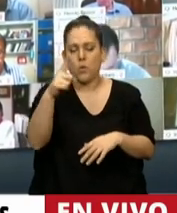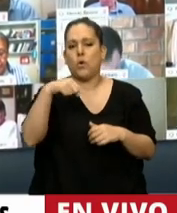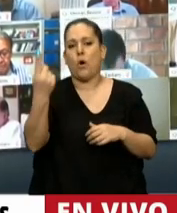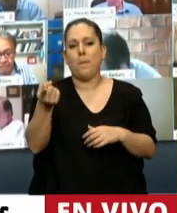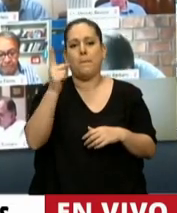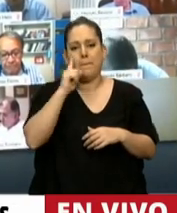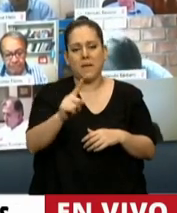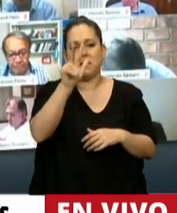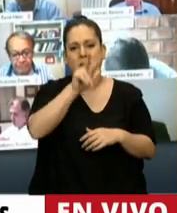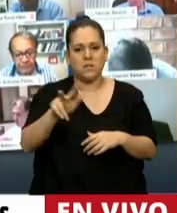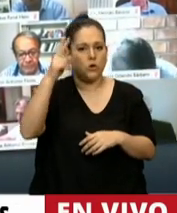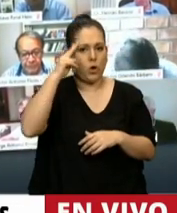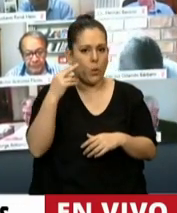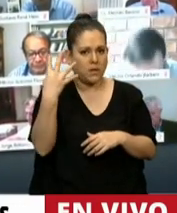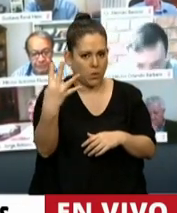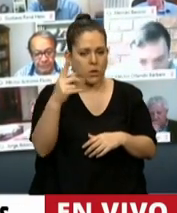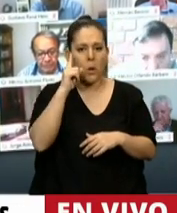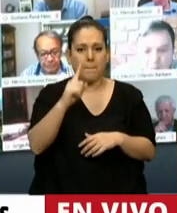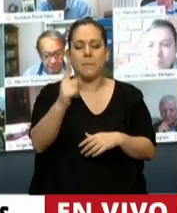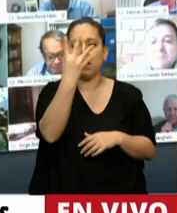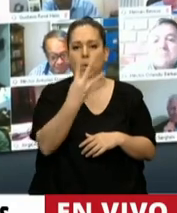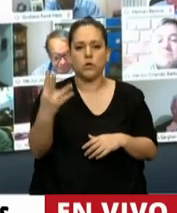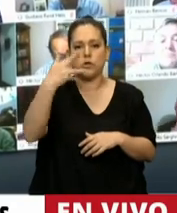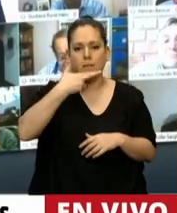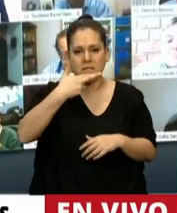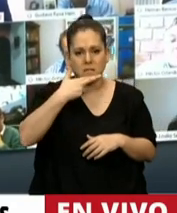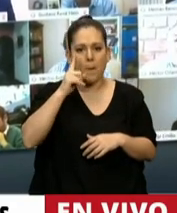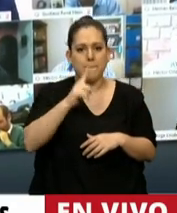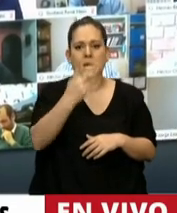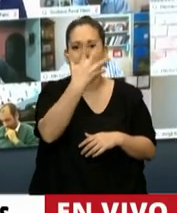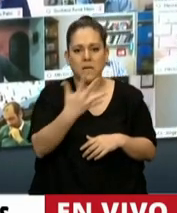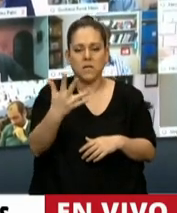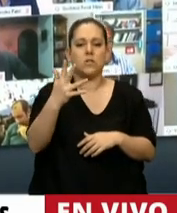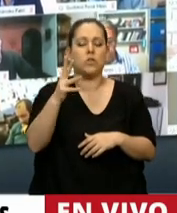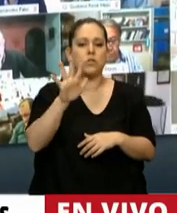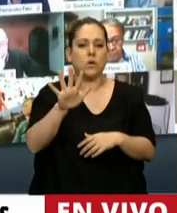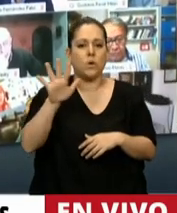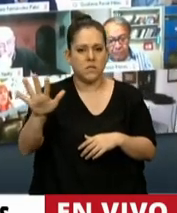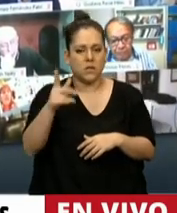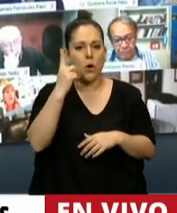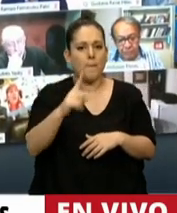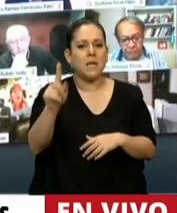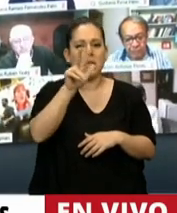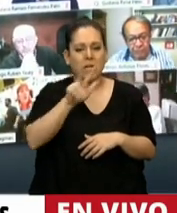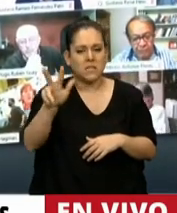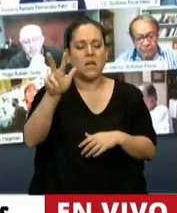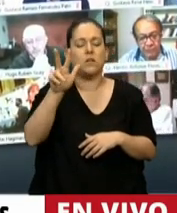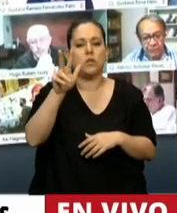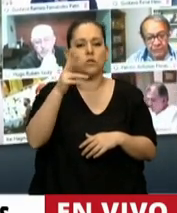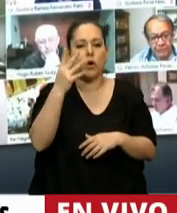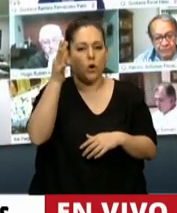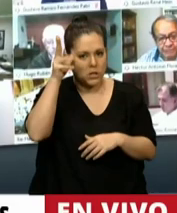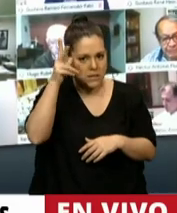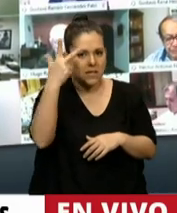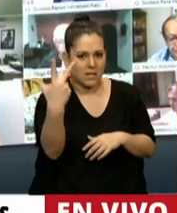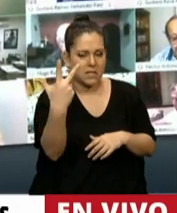1.394, 1.417, 1.555, 1.383,